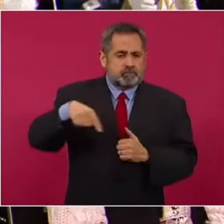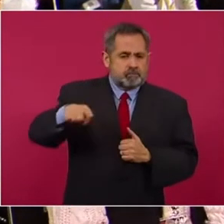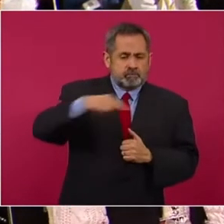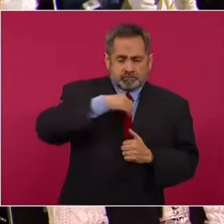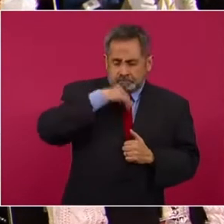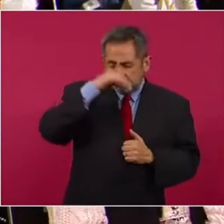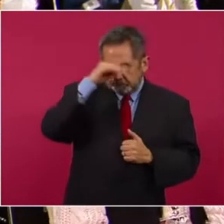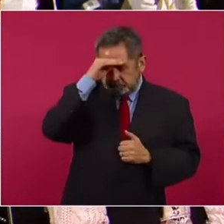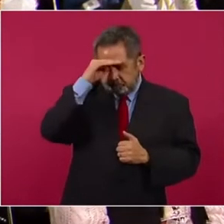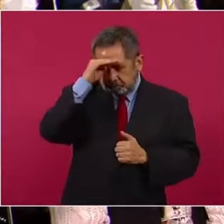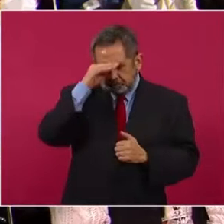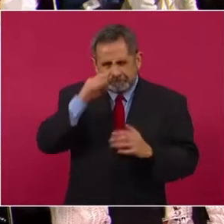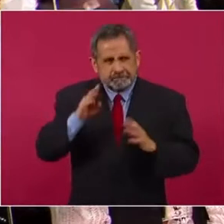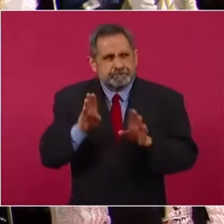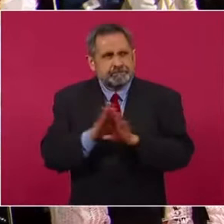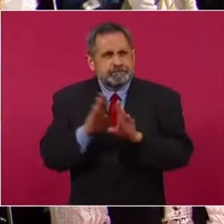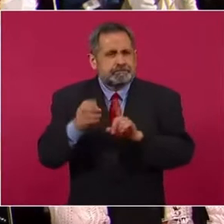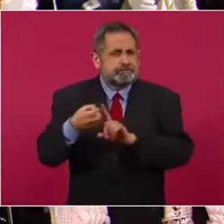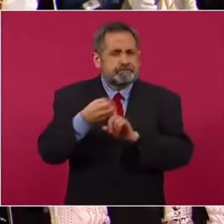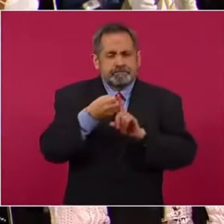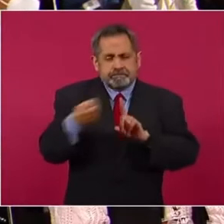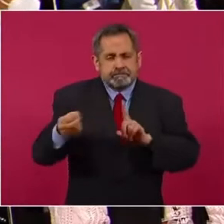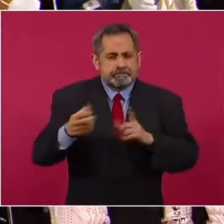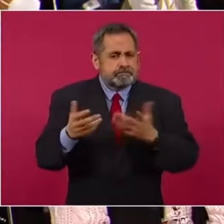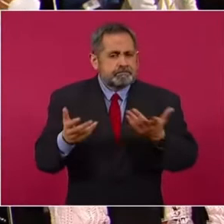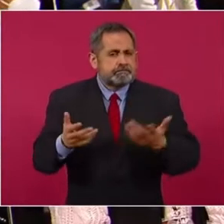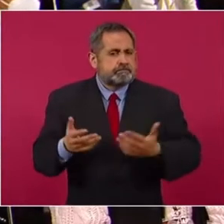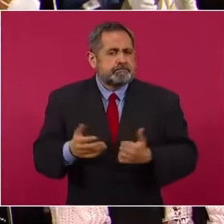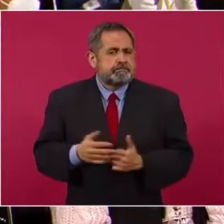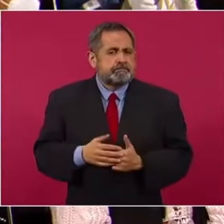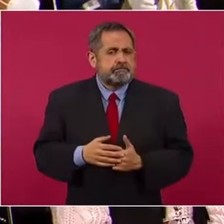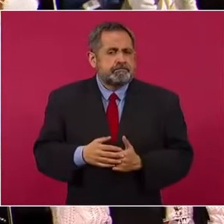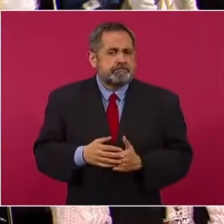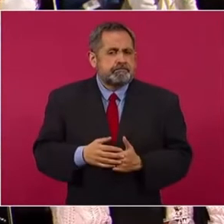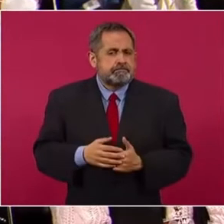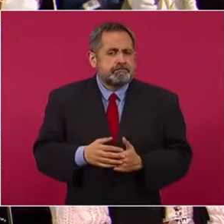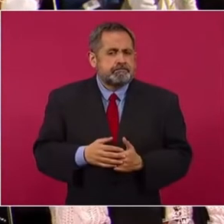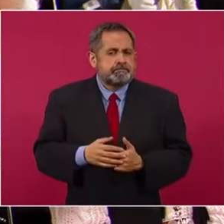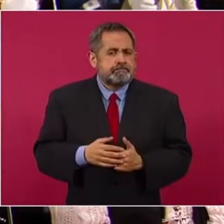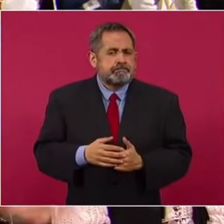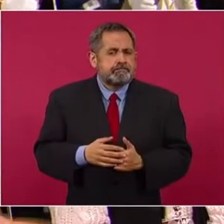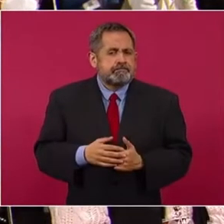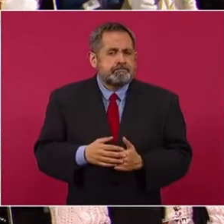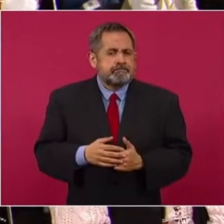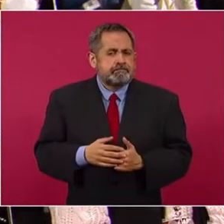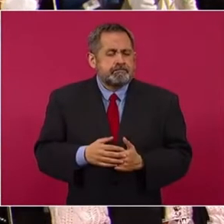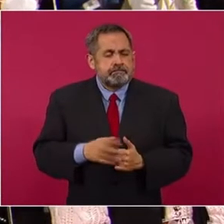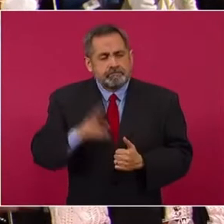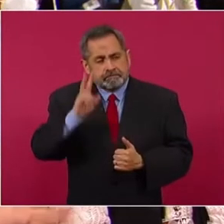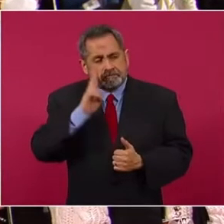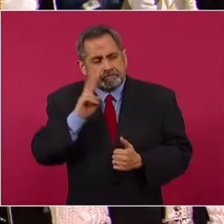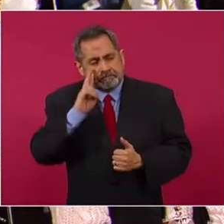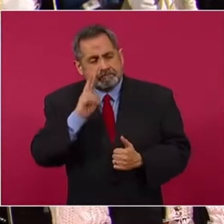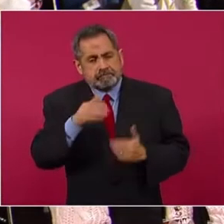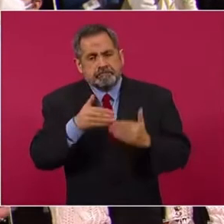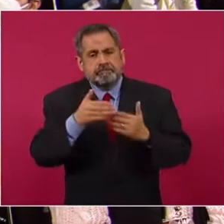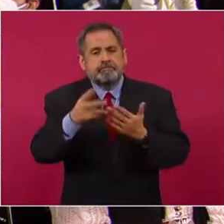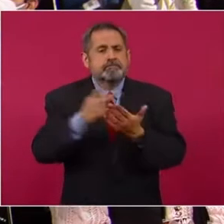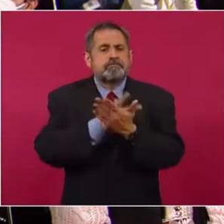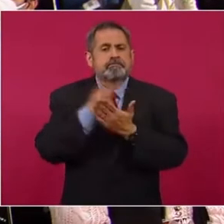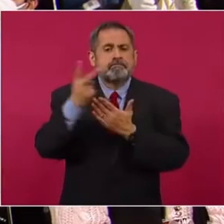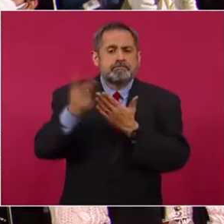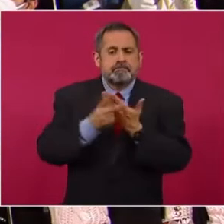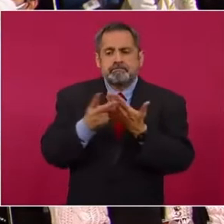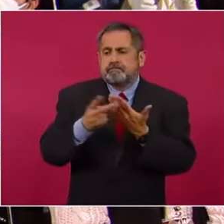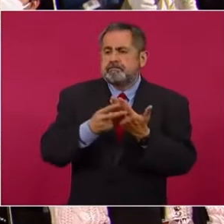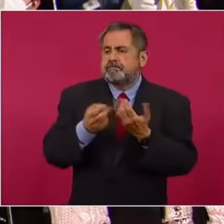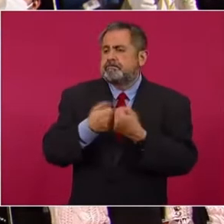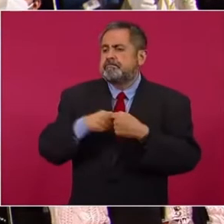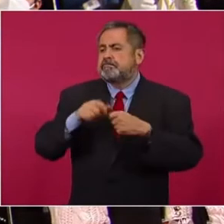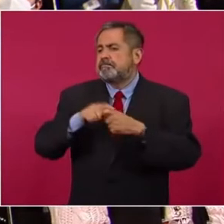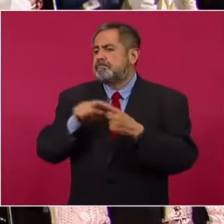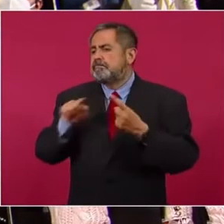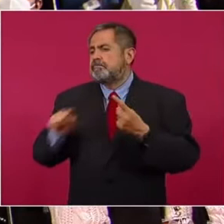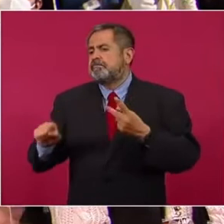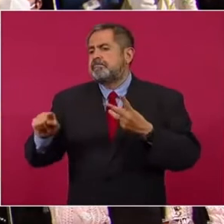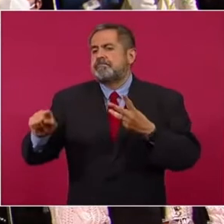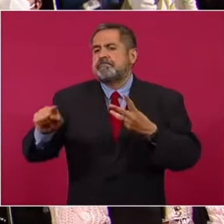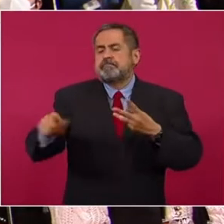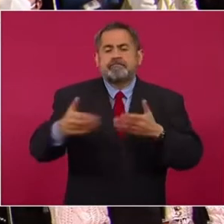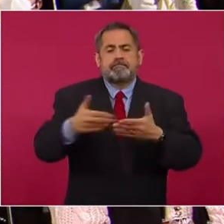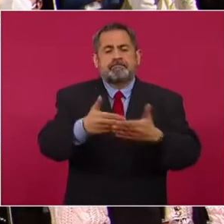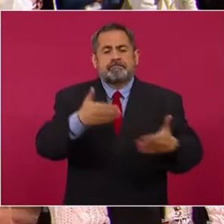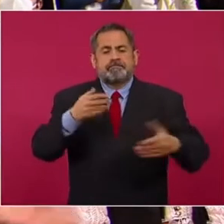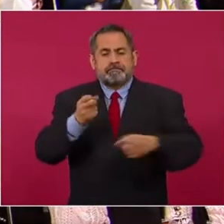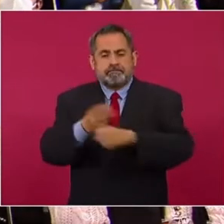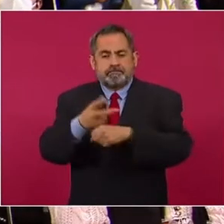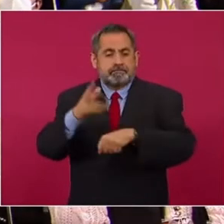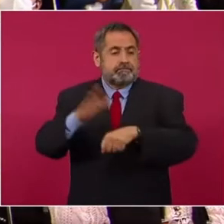contemplado que se viera adelantos en los programas sociales por las circunstancias de